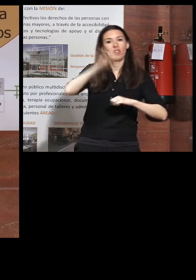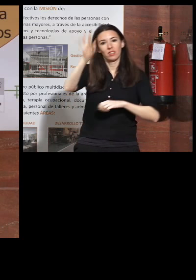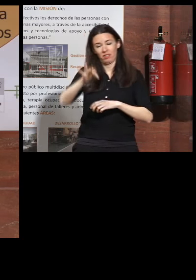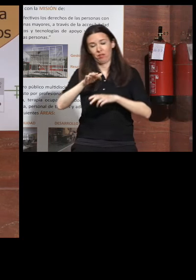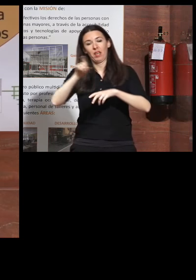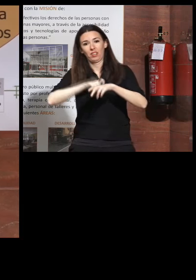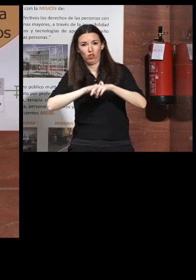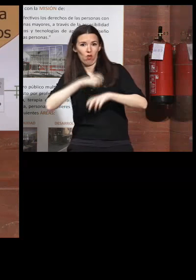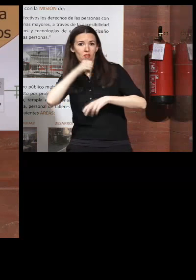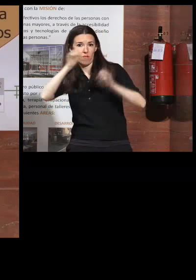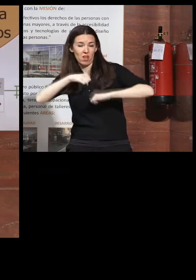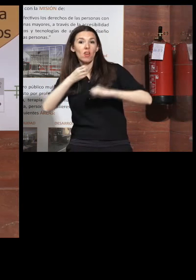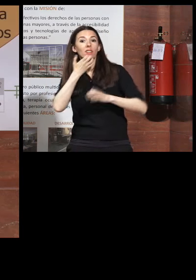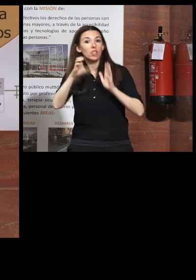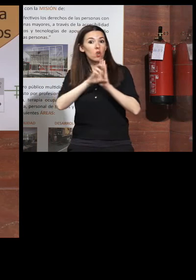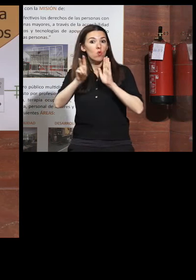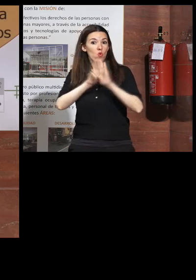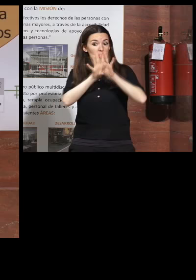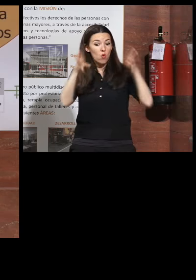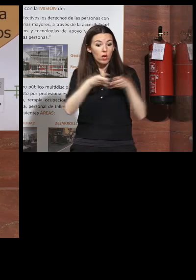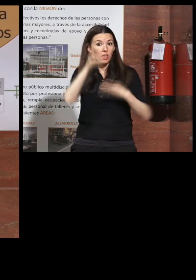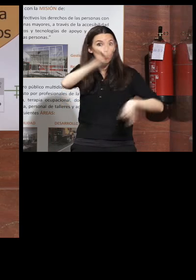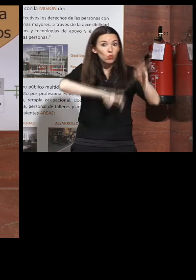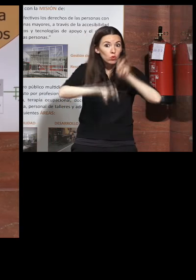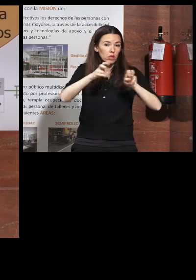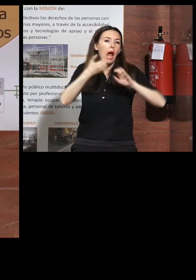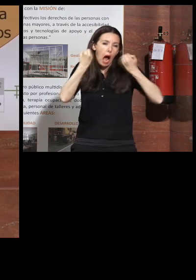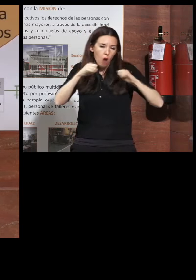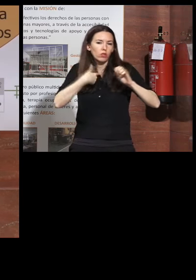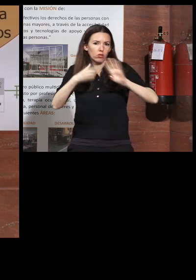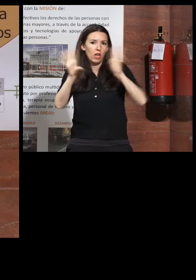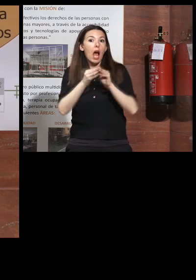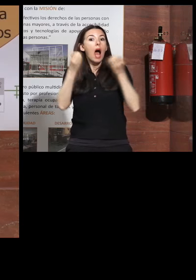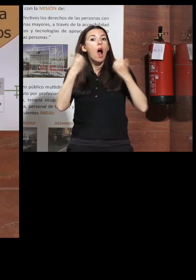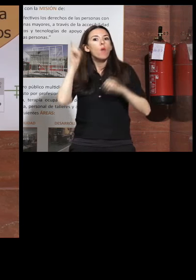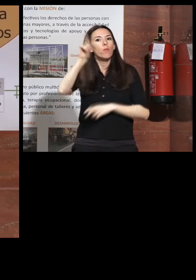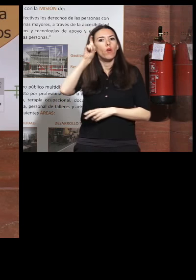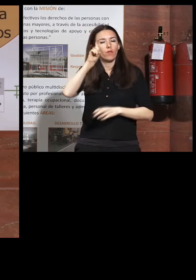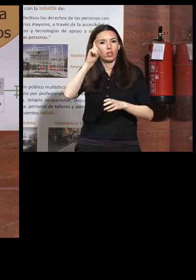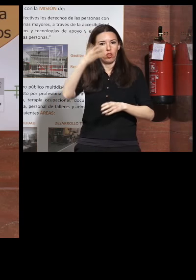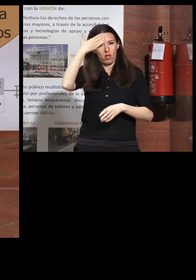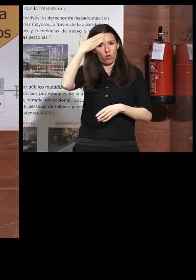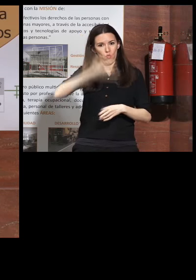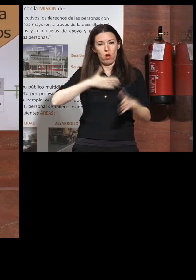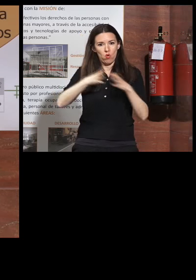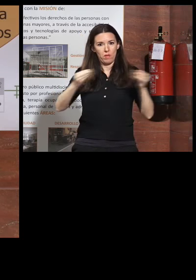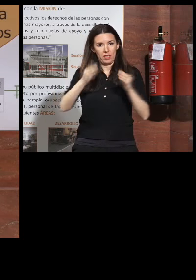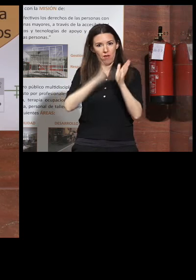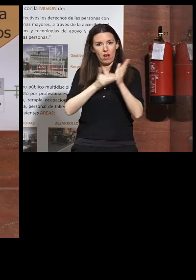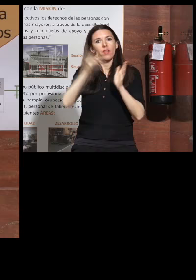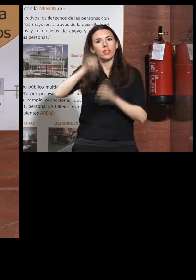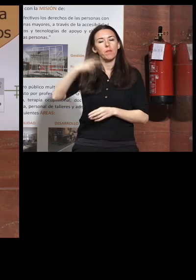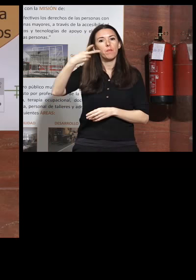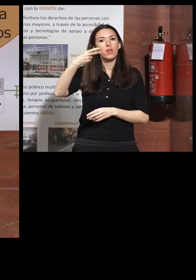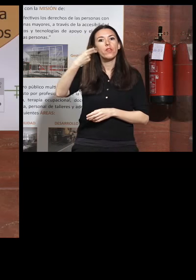buscáis su currículum en internet aunque yo pueda resumir un poco que además de ser profesora titular en la Universidad de Valencia es vicepresidenta